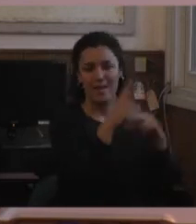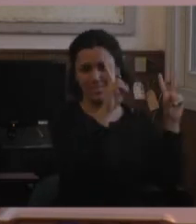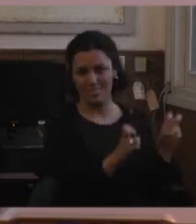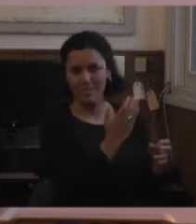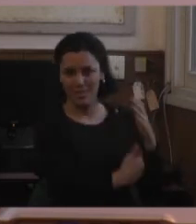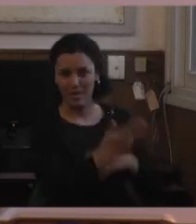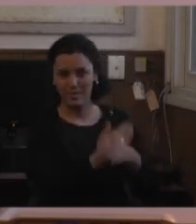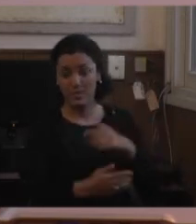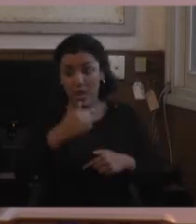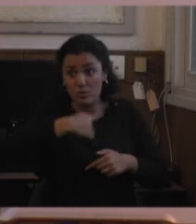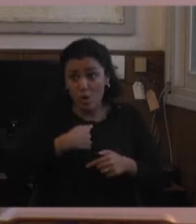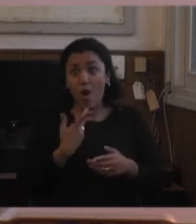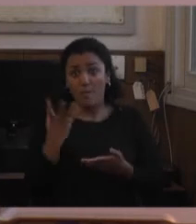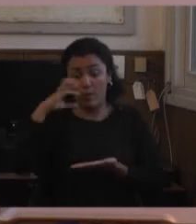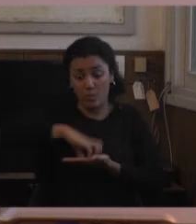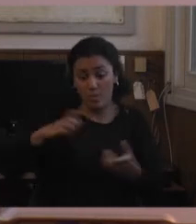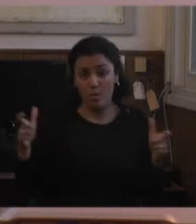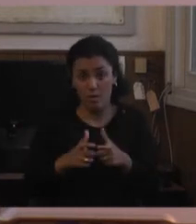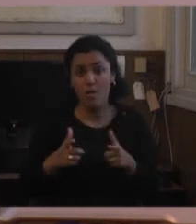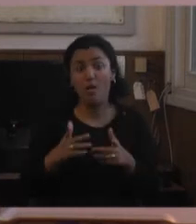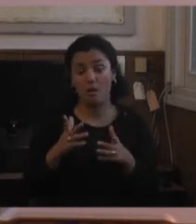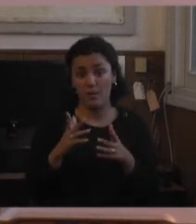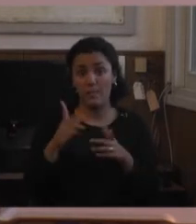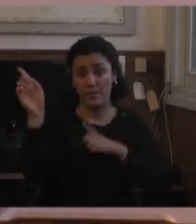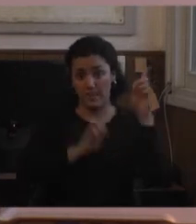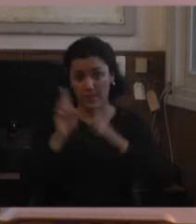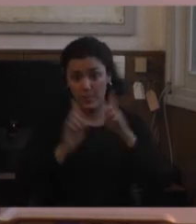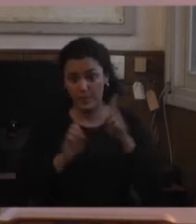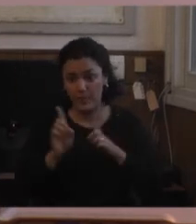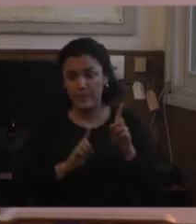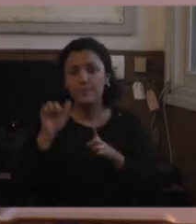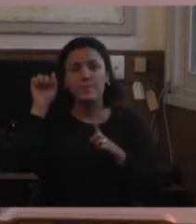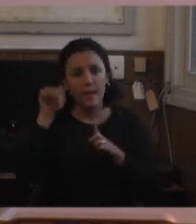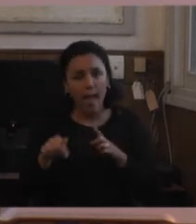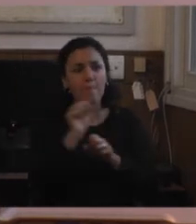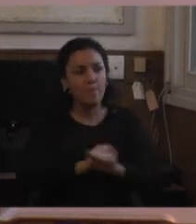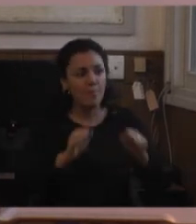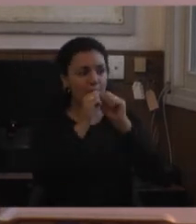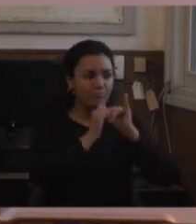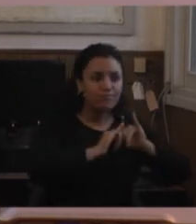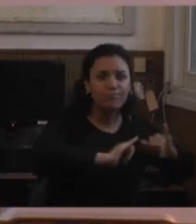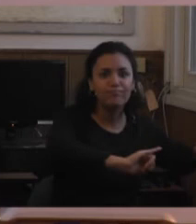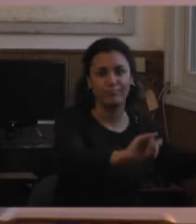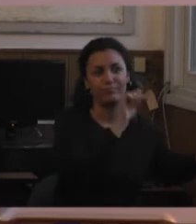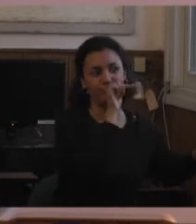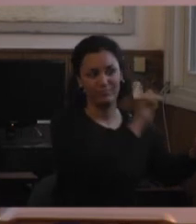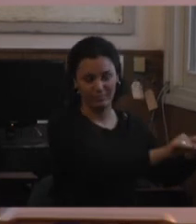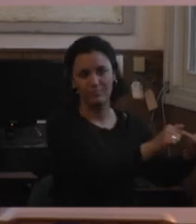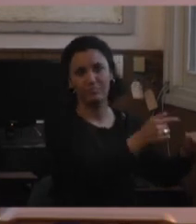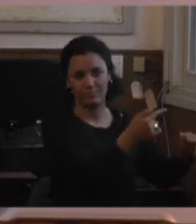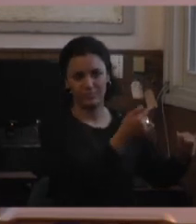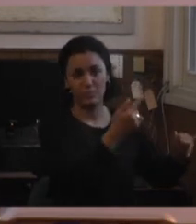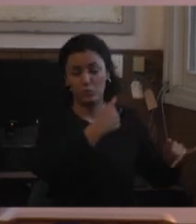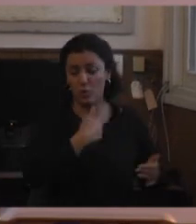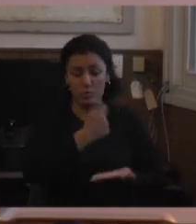desde las políticas de la universidad o desde la gestión ¿qué me pasó cuando empecé? yo en este posicionamiento lo tengo